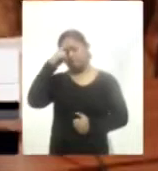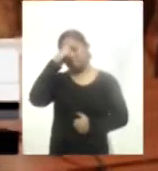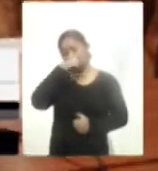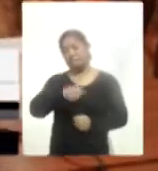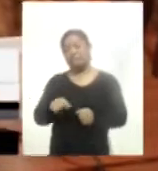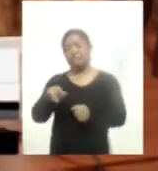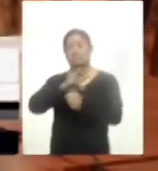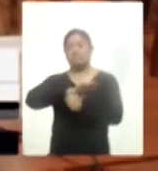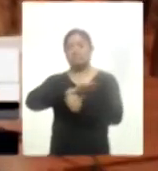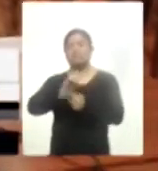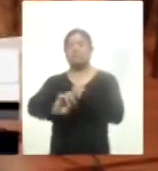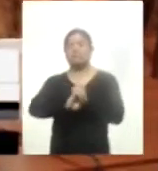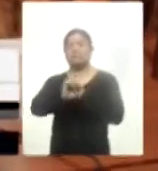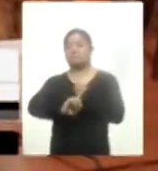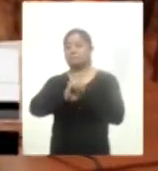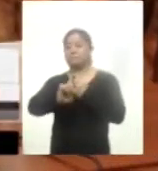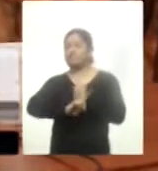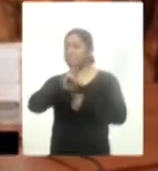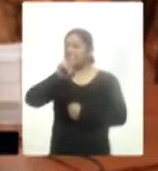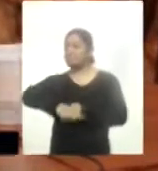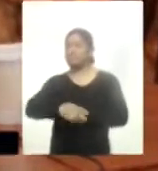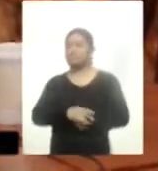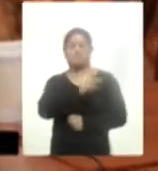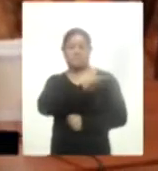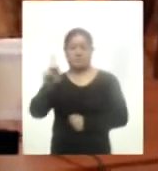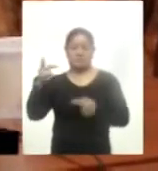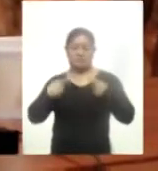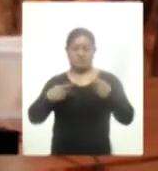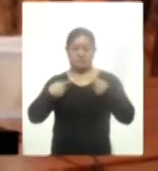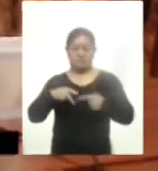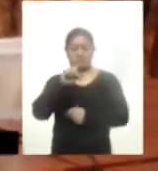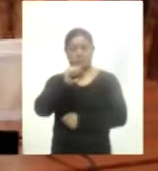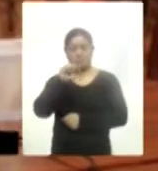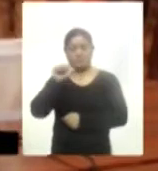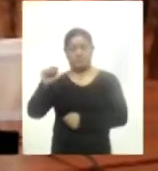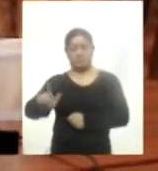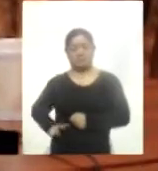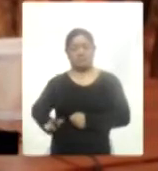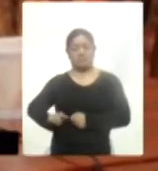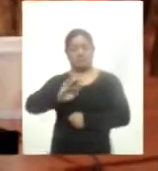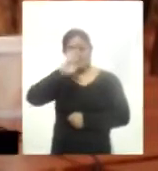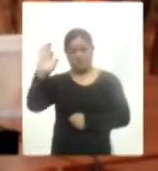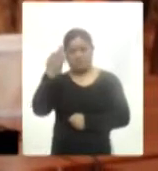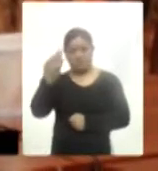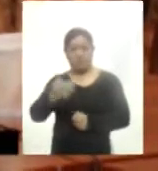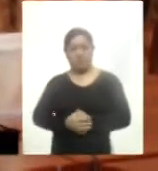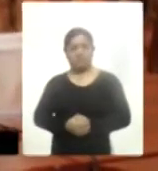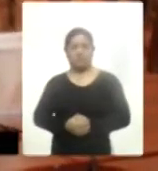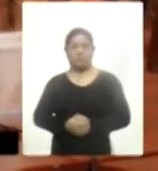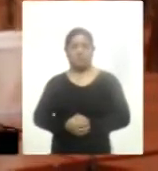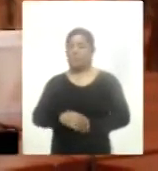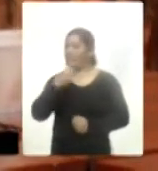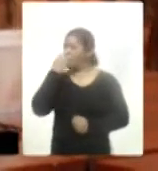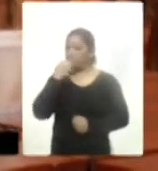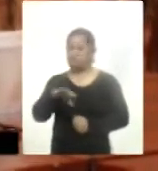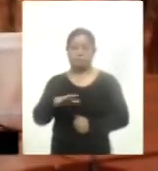todos los integrantes del sector salud del gobierno federal han hecho una excelente mancuerna